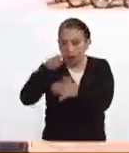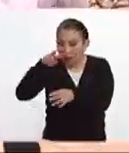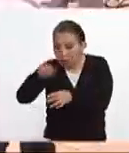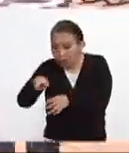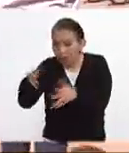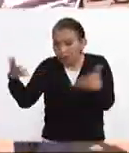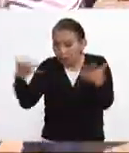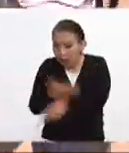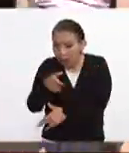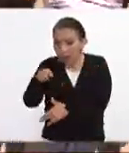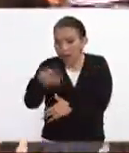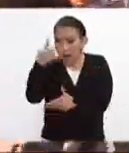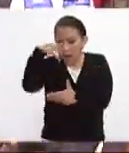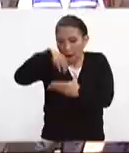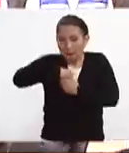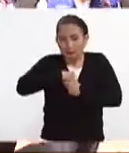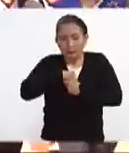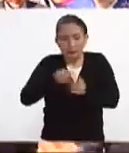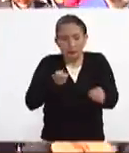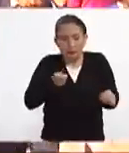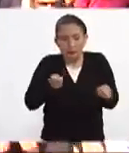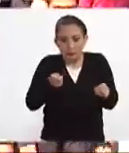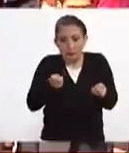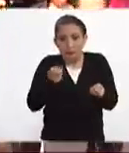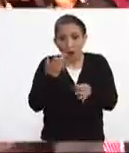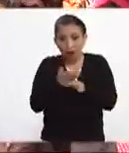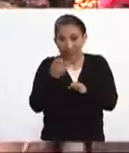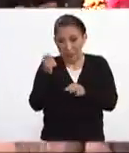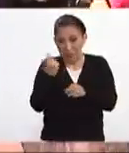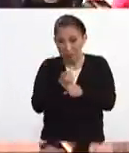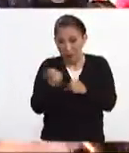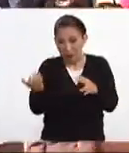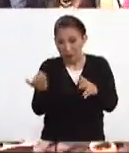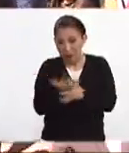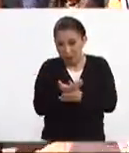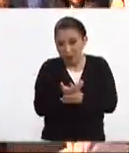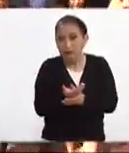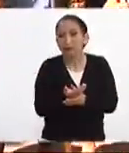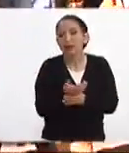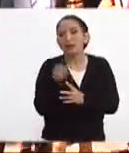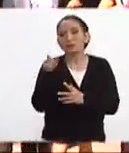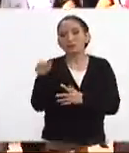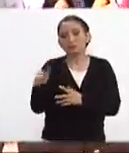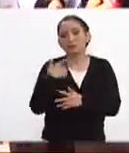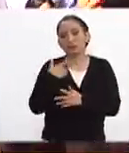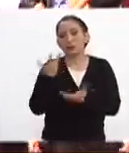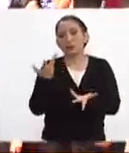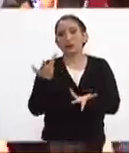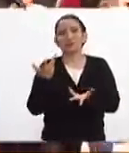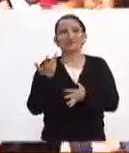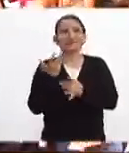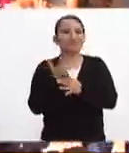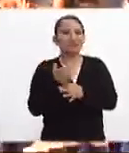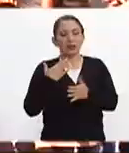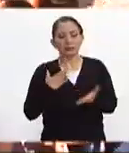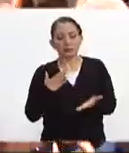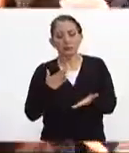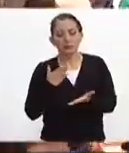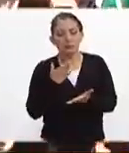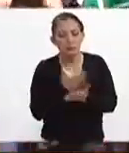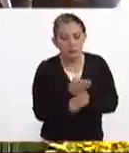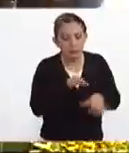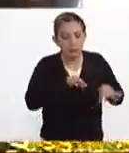que lo que les está pasando el modo digamos en esta primera etapa en la que uno tiene que que ir